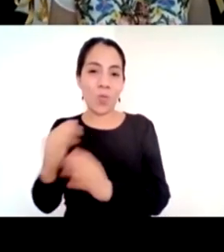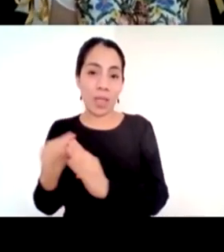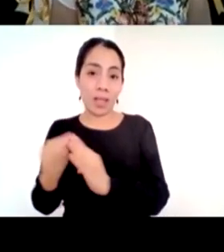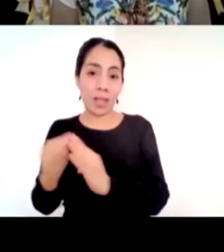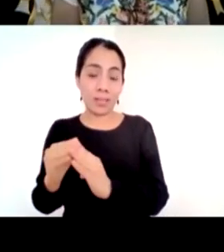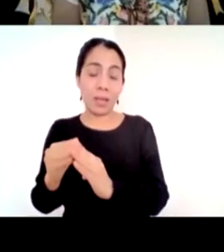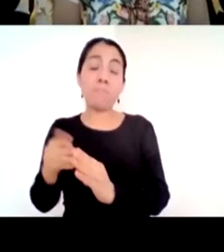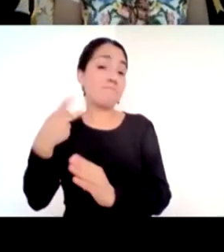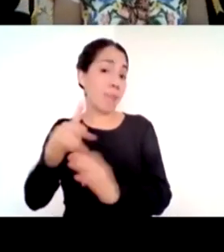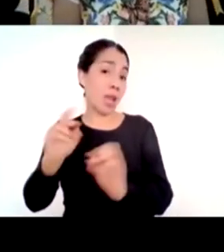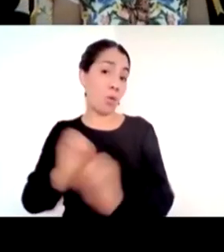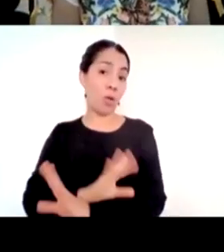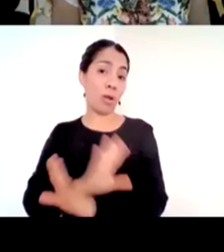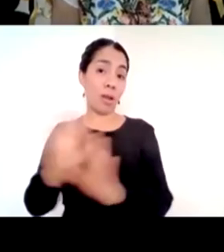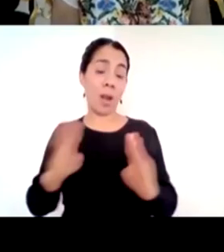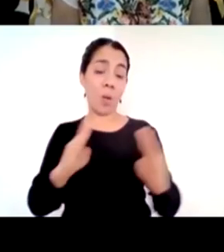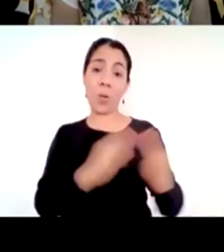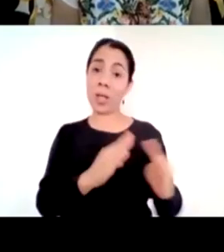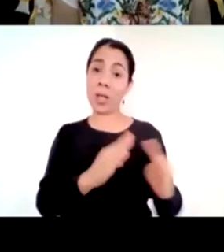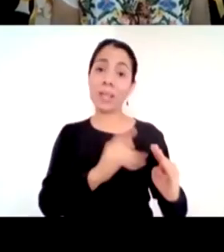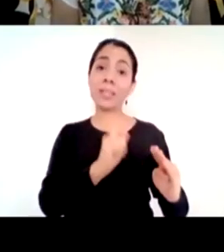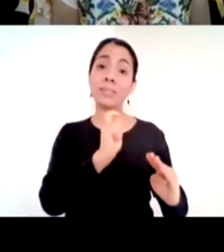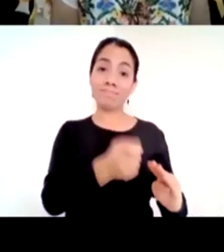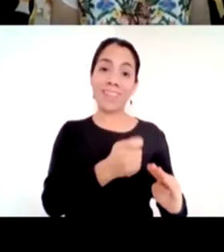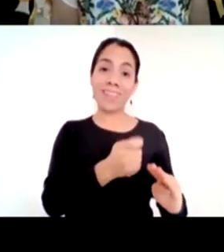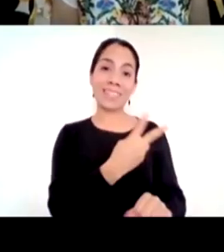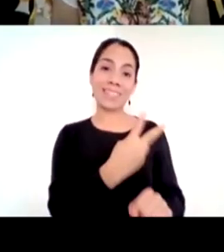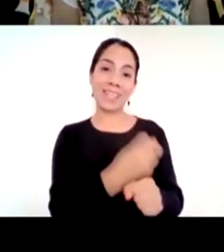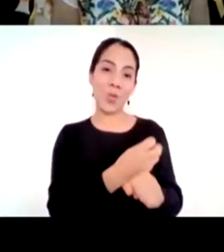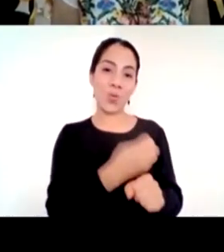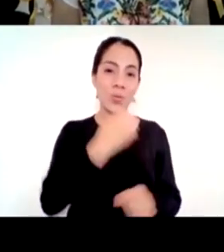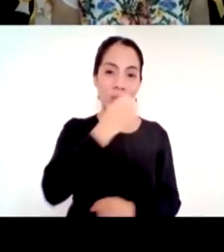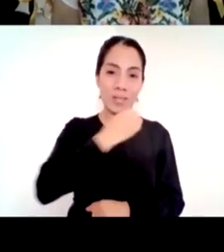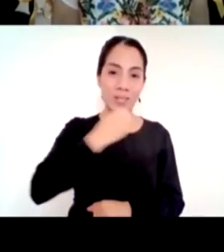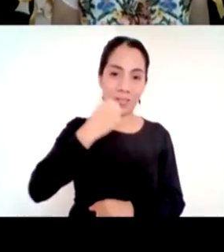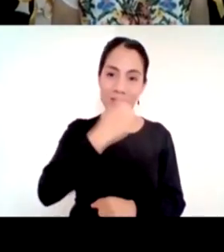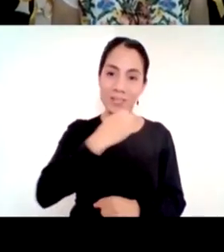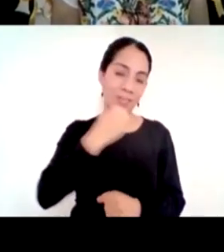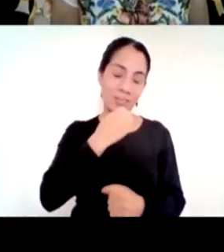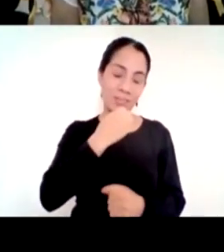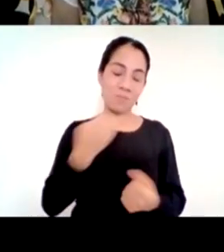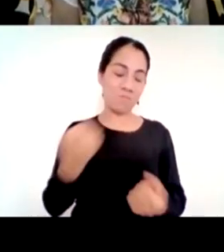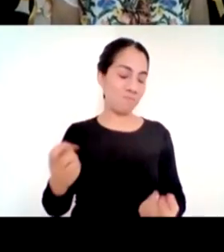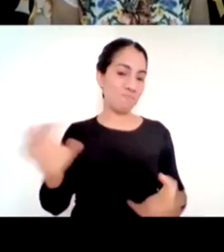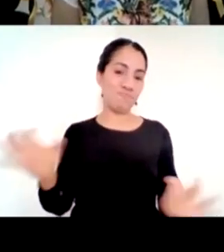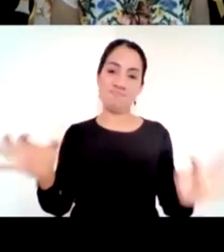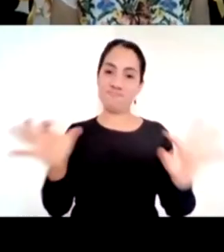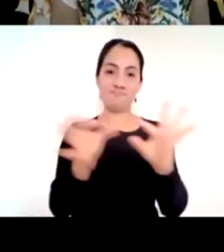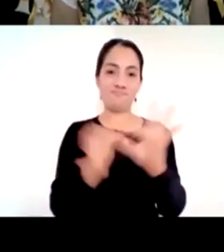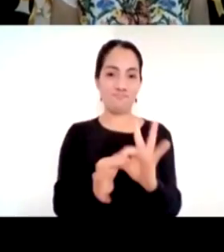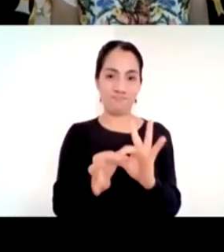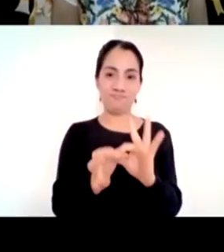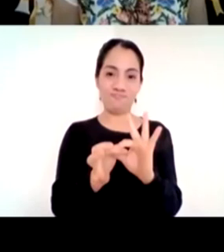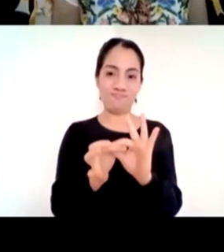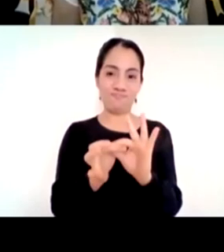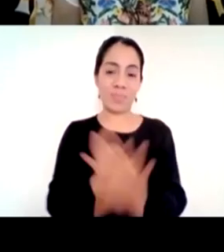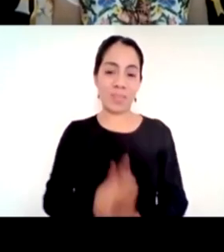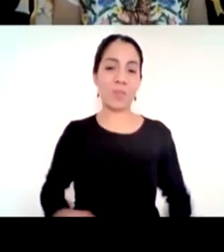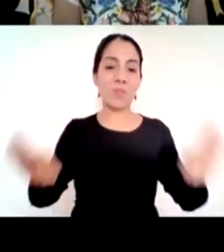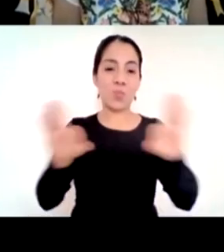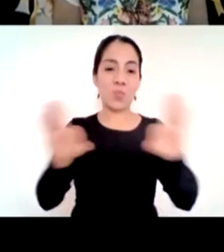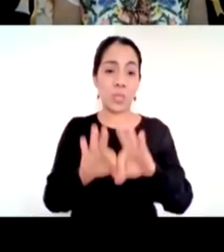adversidades futuras a las que habremos de enfrentarnos más adelante la educación los